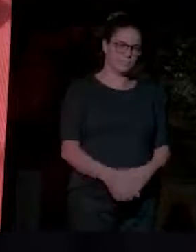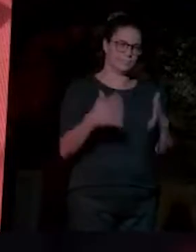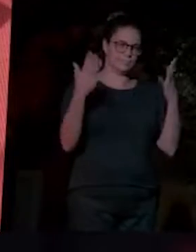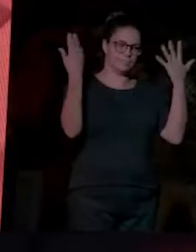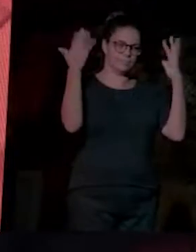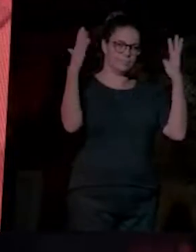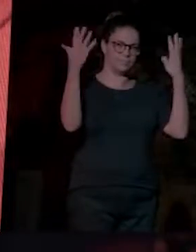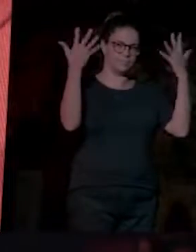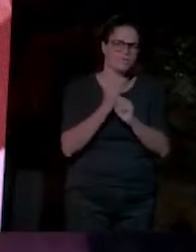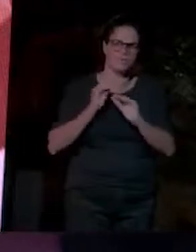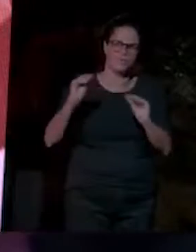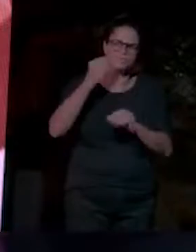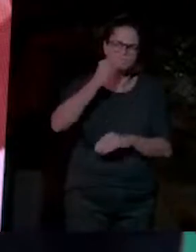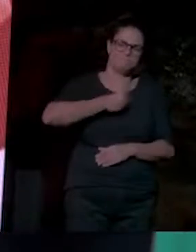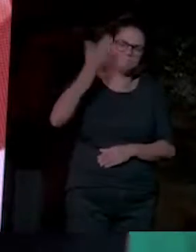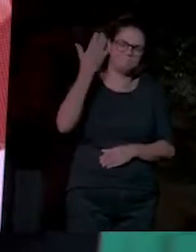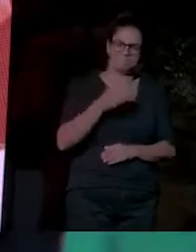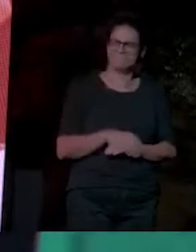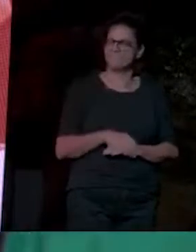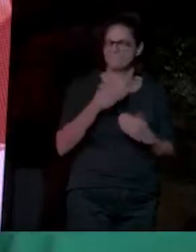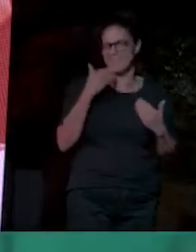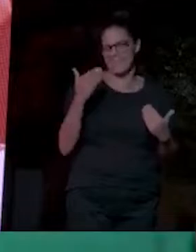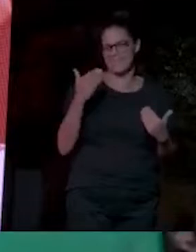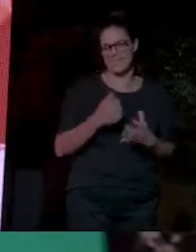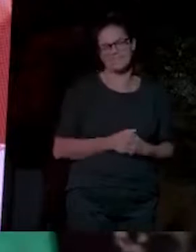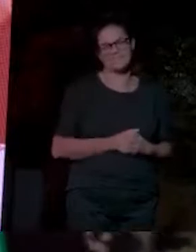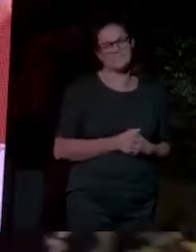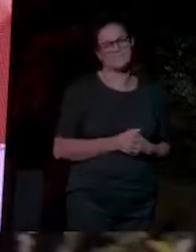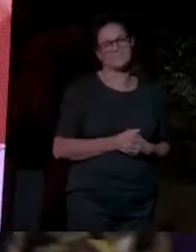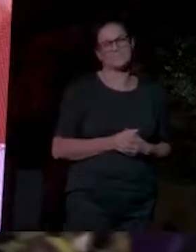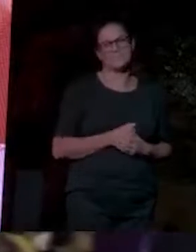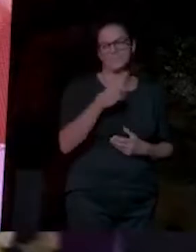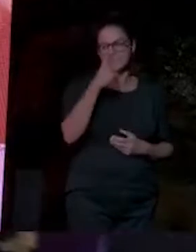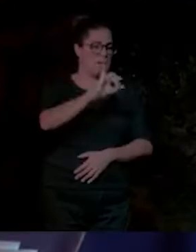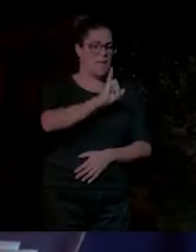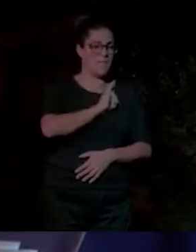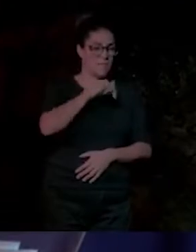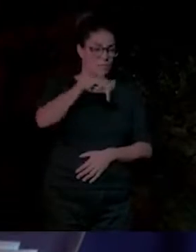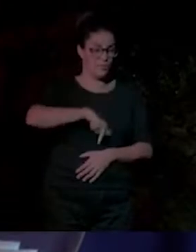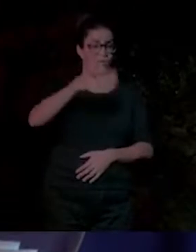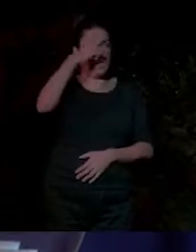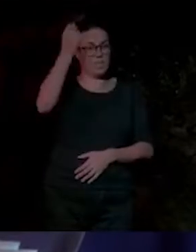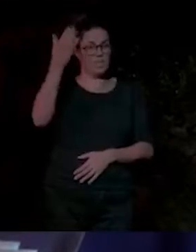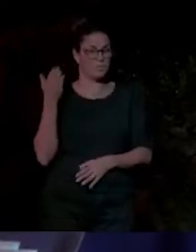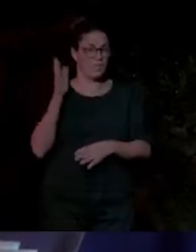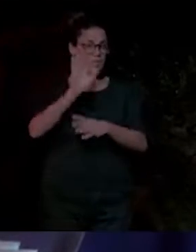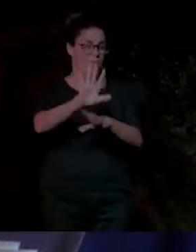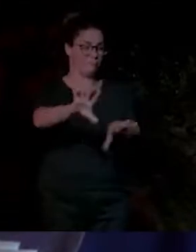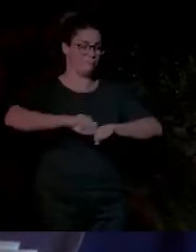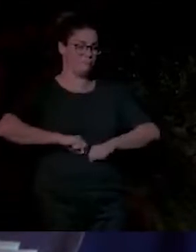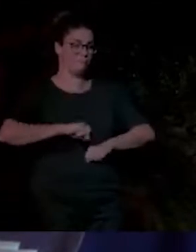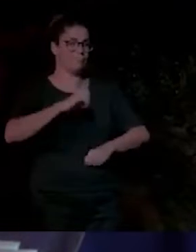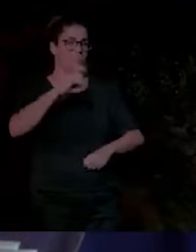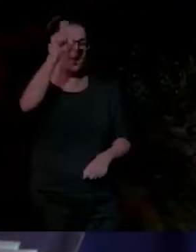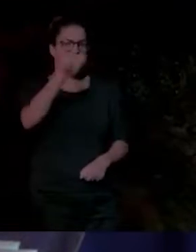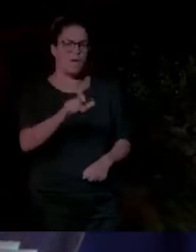sectores esenciales. Decirles que tienen la suerte de tener al frente del cabildo insular de Lanzarote a alguien de una